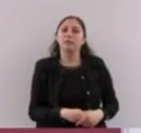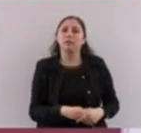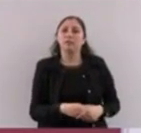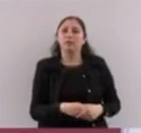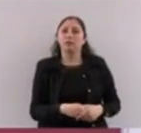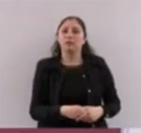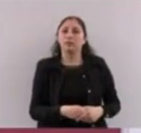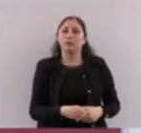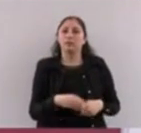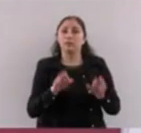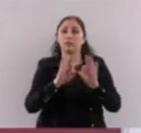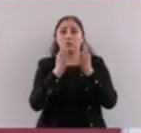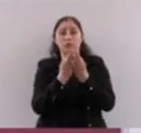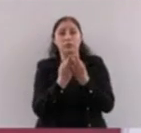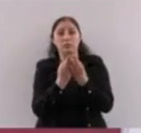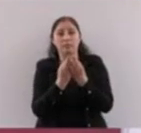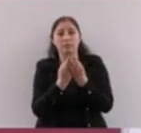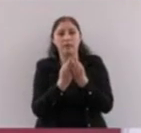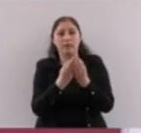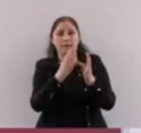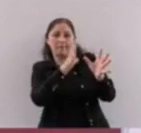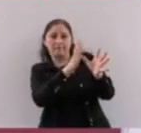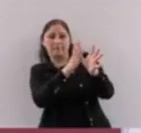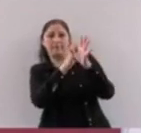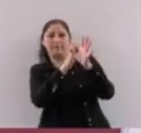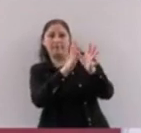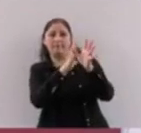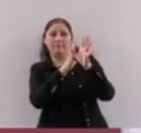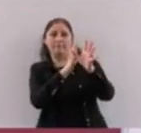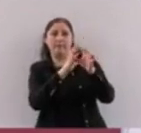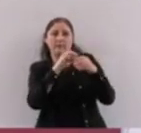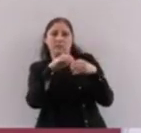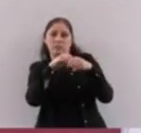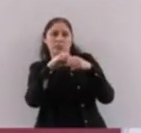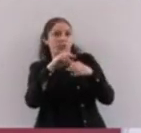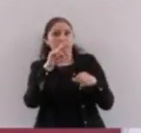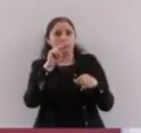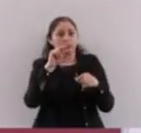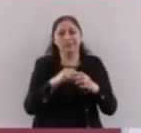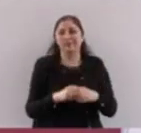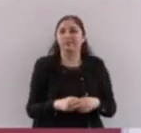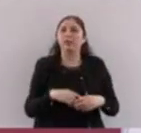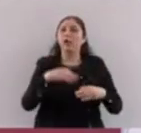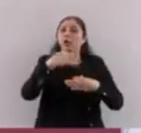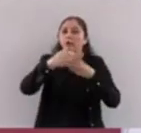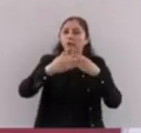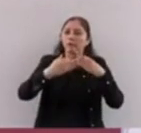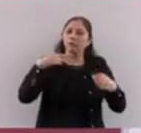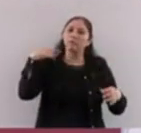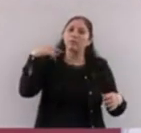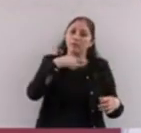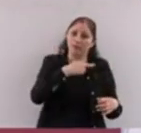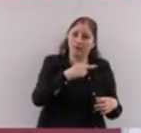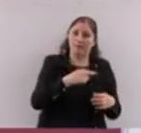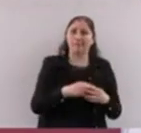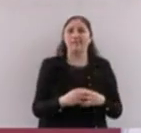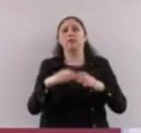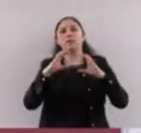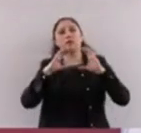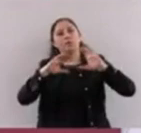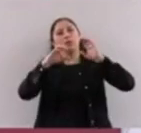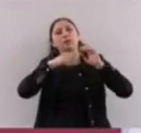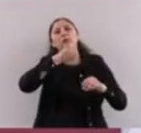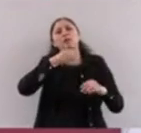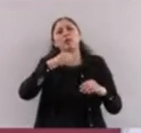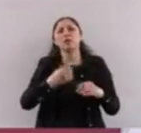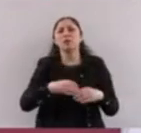recibir su pensión, pero va a haber menos filas. Y los vamos a poder atender mejor. El presidente está trabajando en